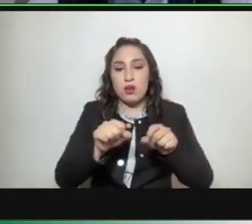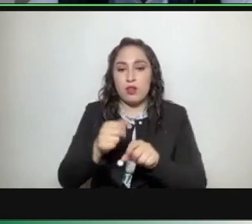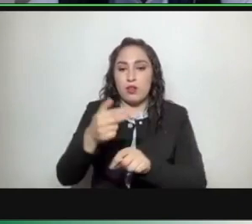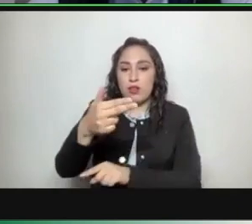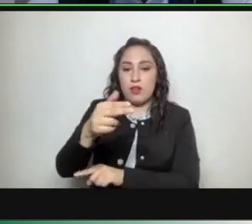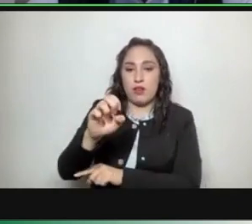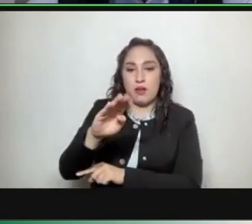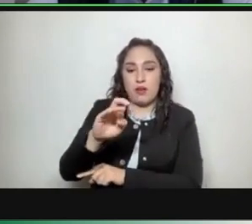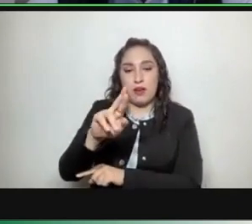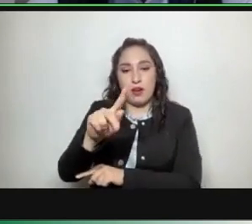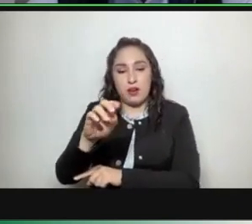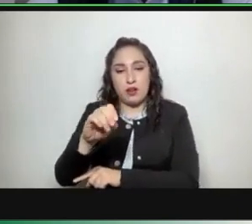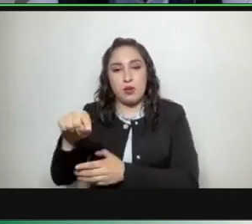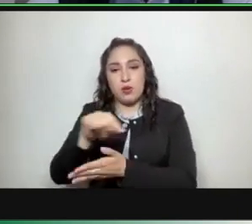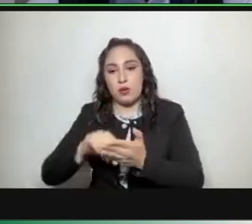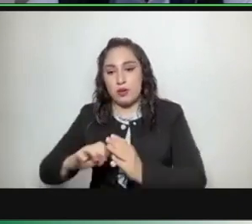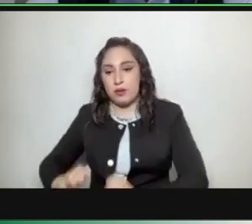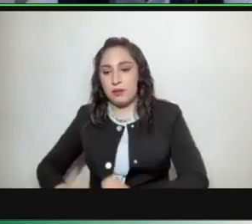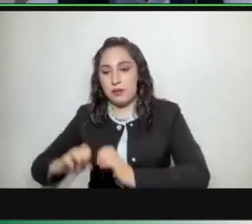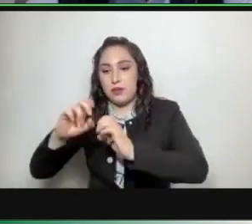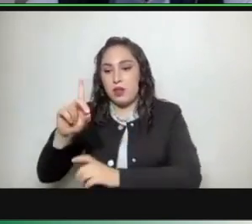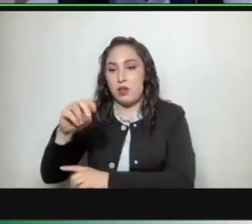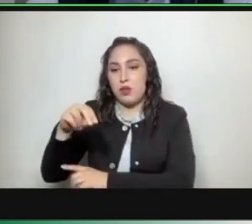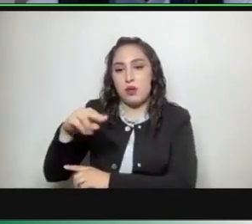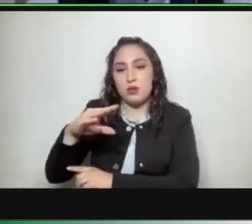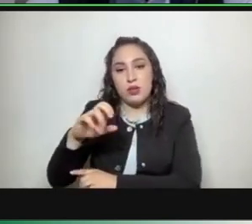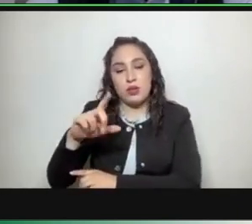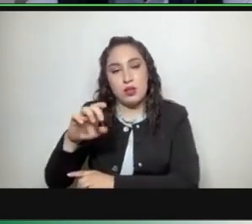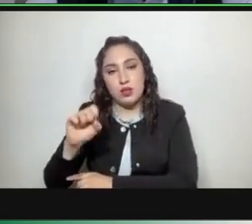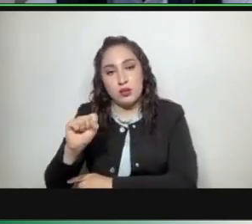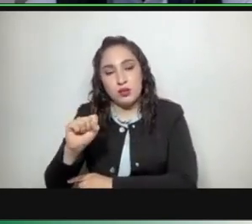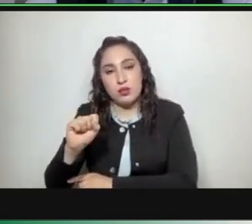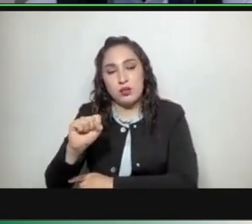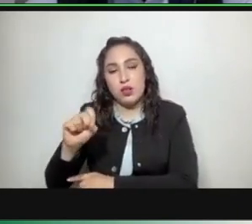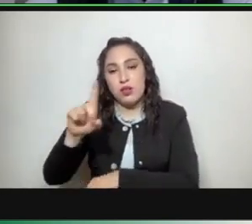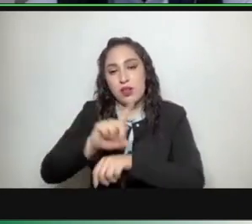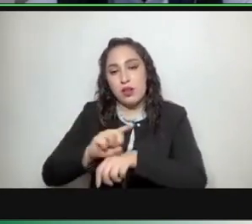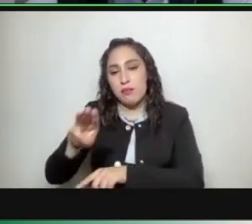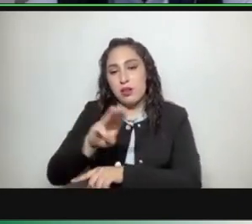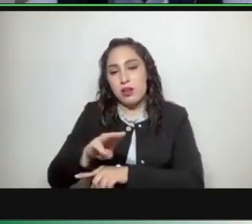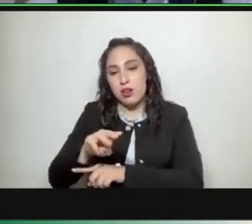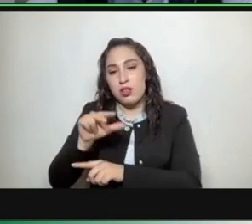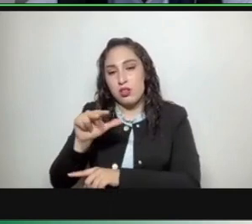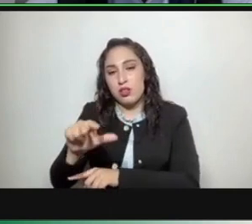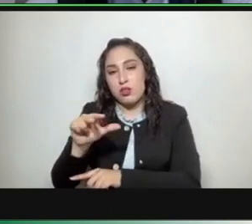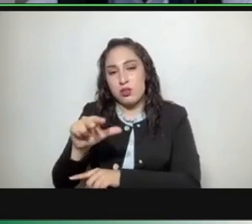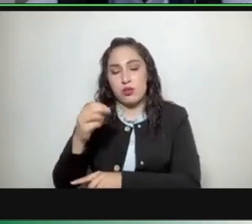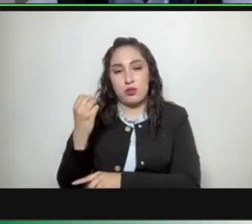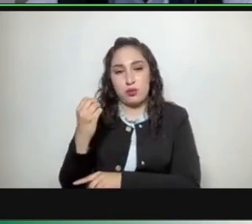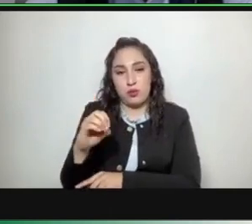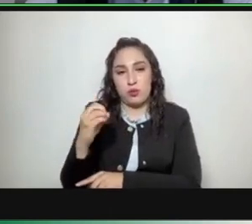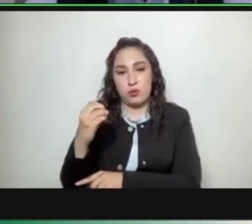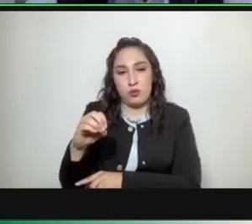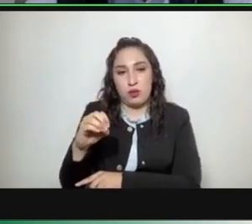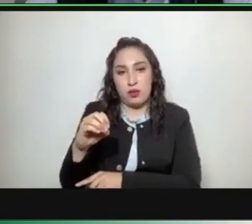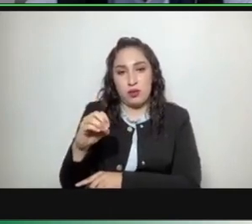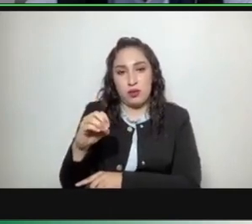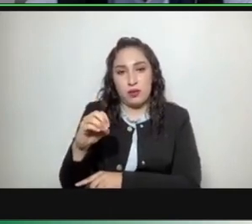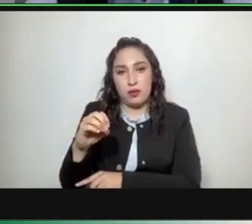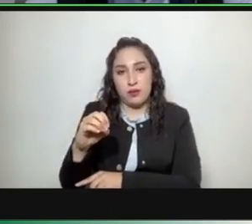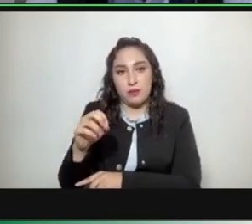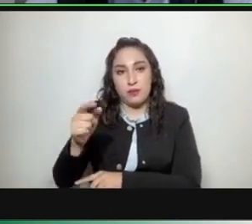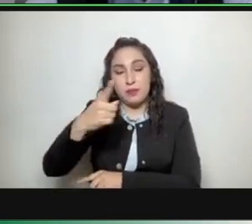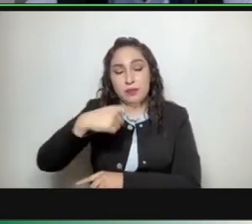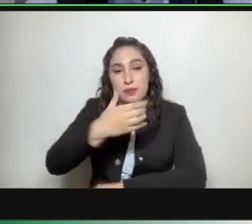donceles y allende el día miércoles dieciocho de octubre alguna